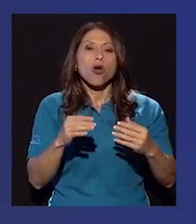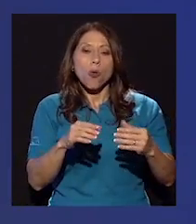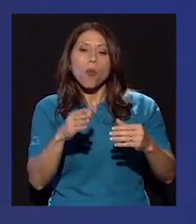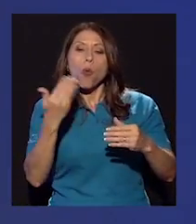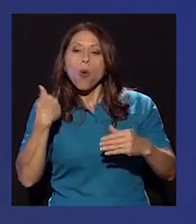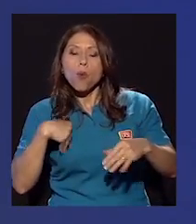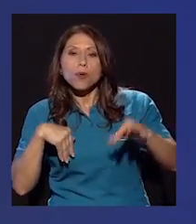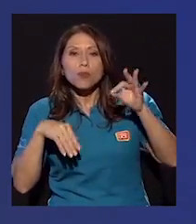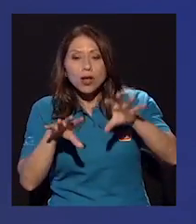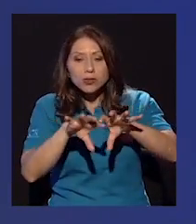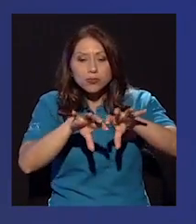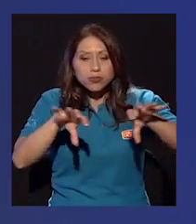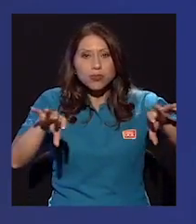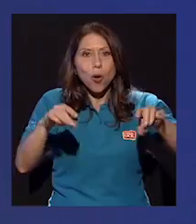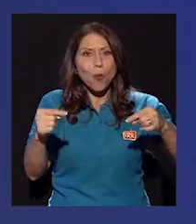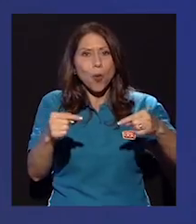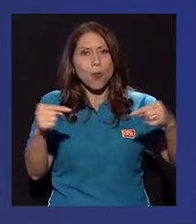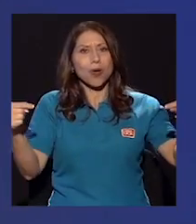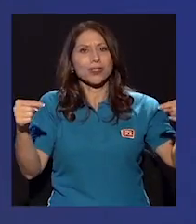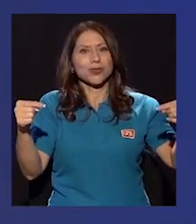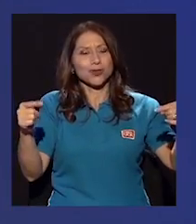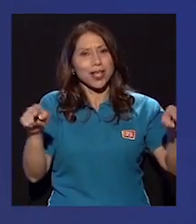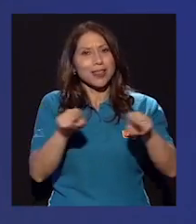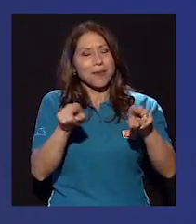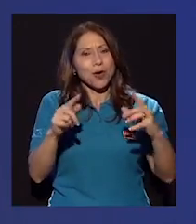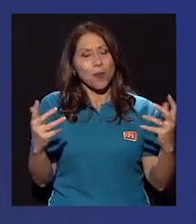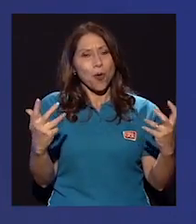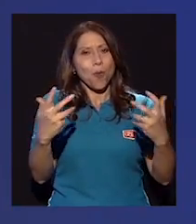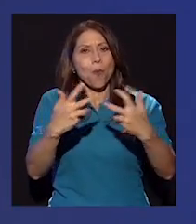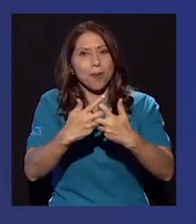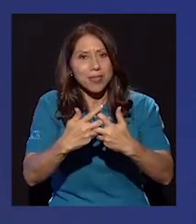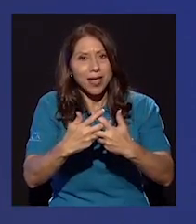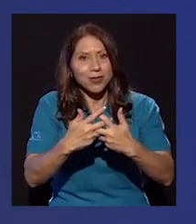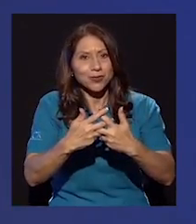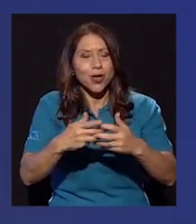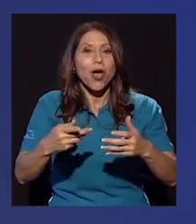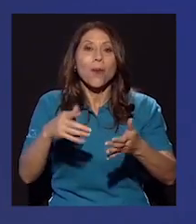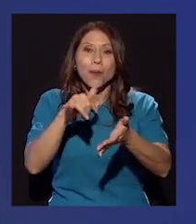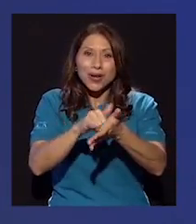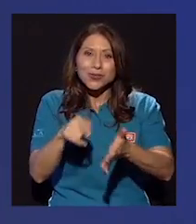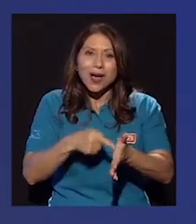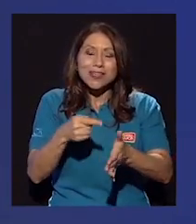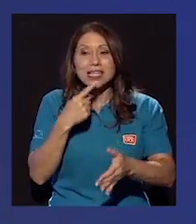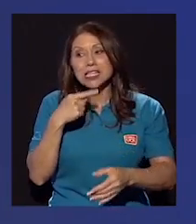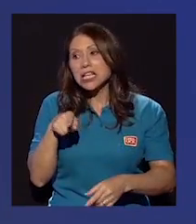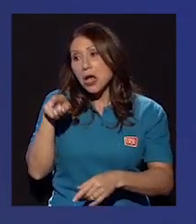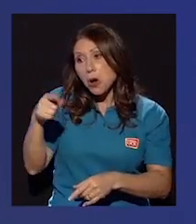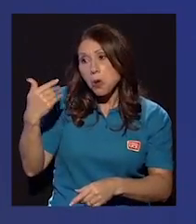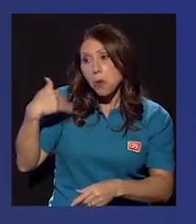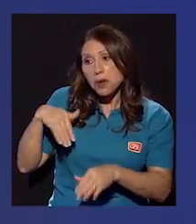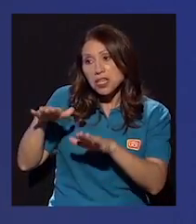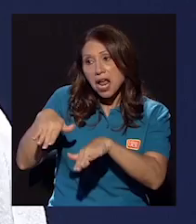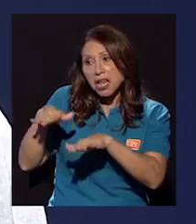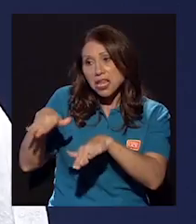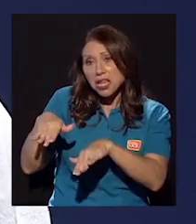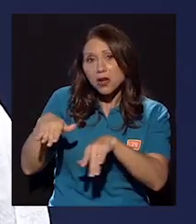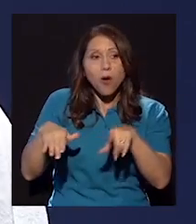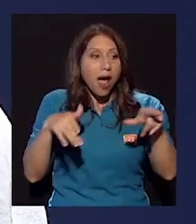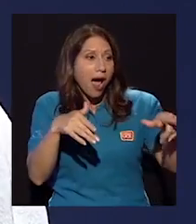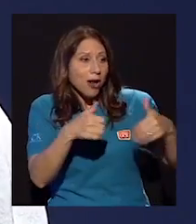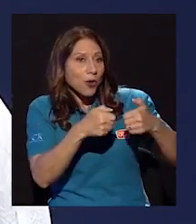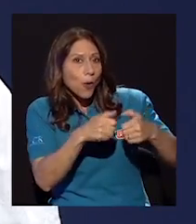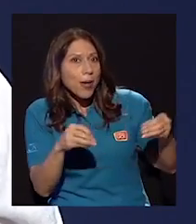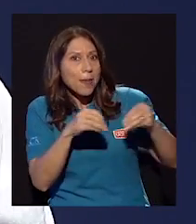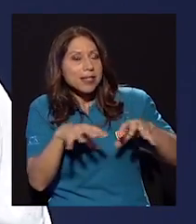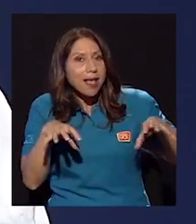complementarios. Por eso hay esa idea muchas veces de, pues esta chica, este chico es tan tranquilo, a ver si encuentra una novia que sea un poco